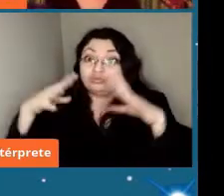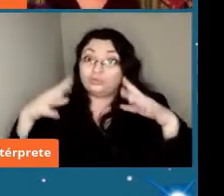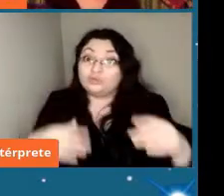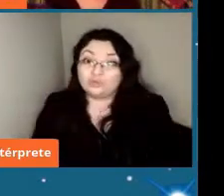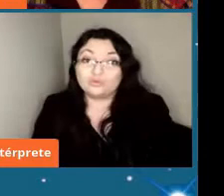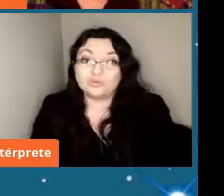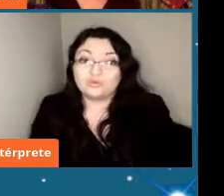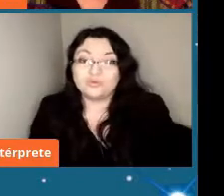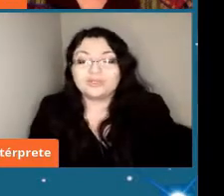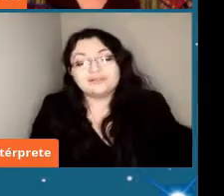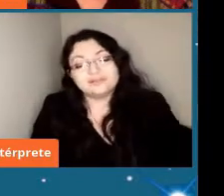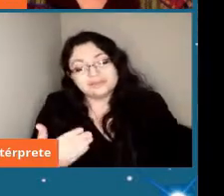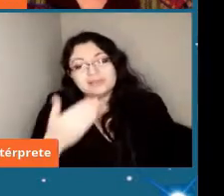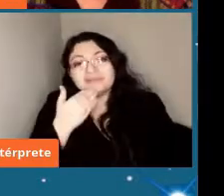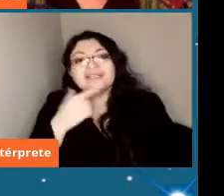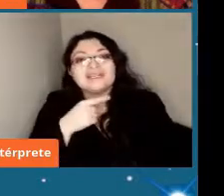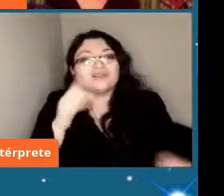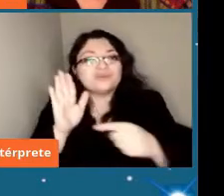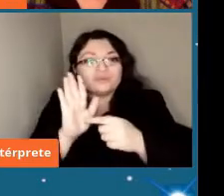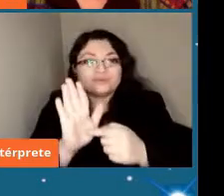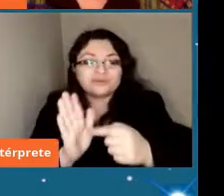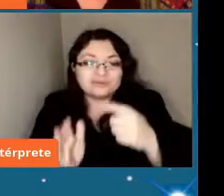entonces acá también les quería mostrar